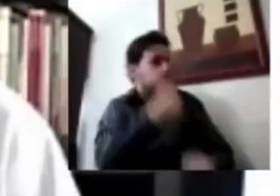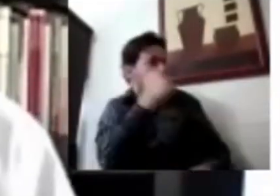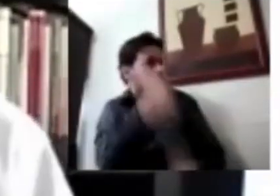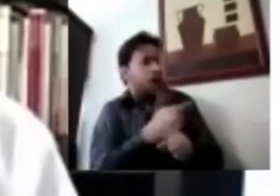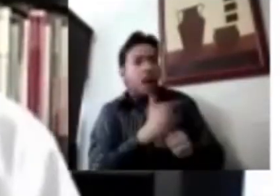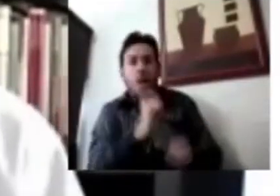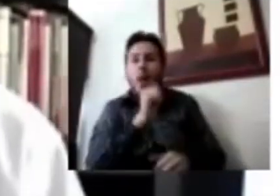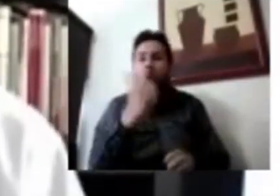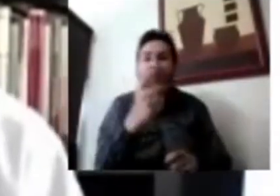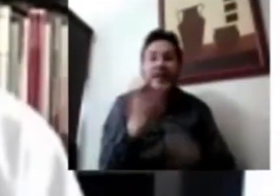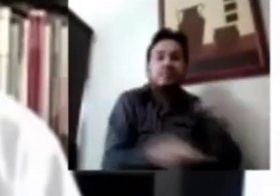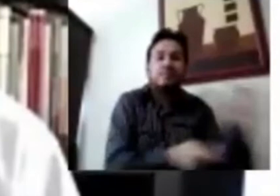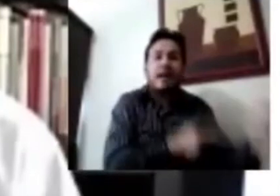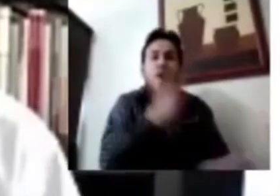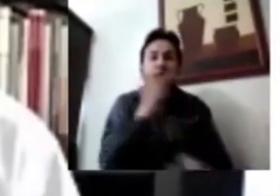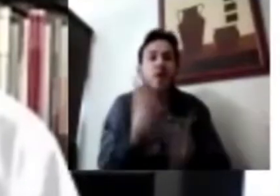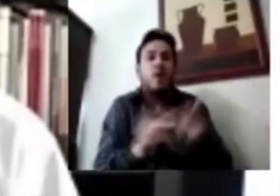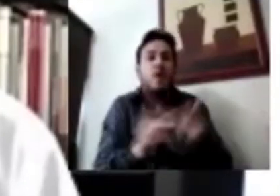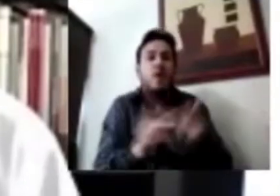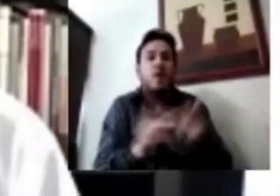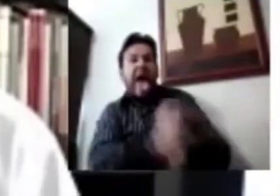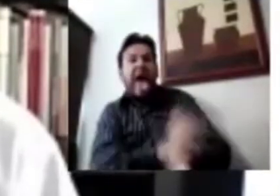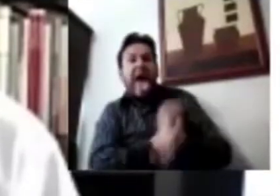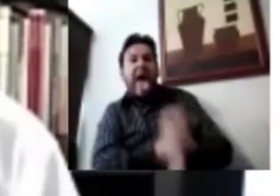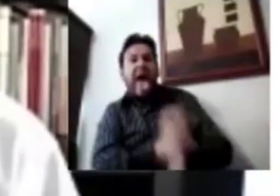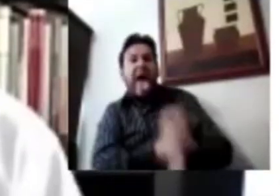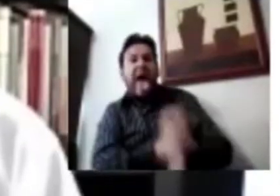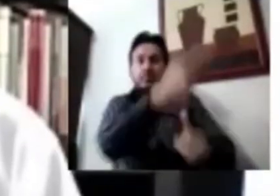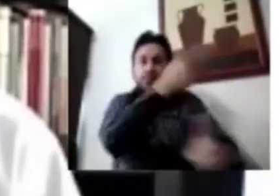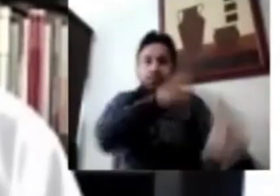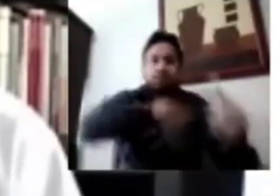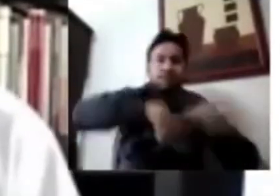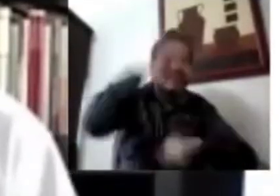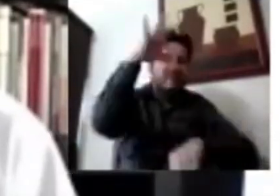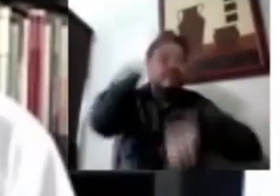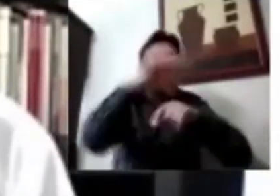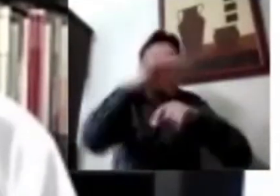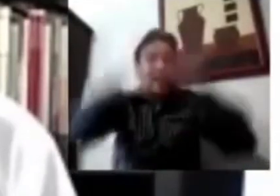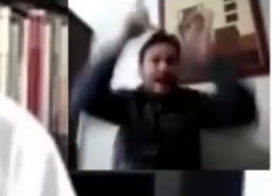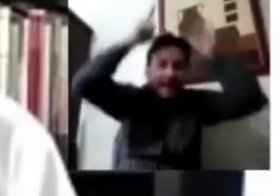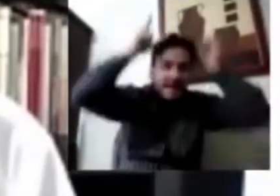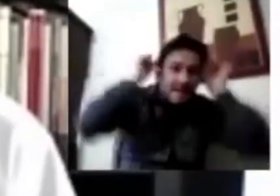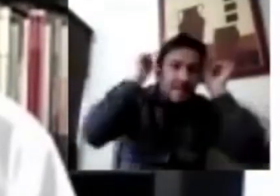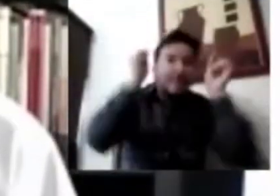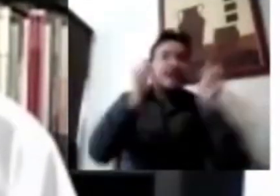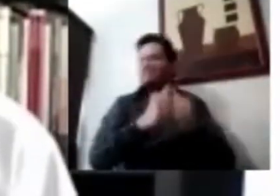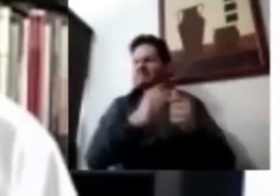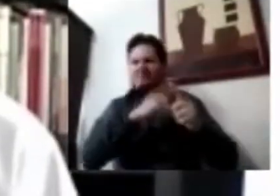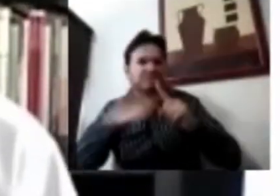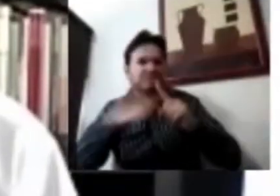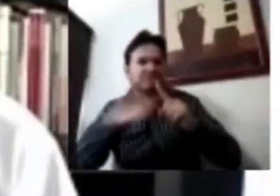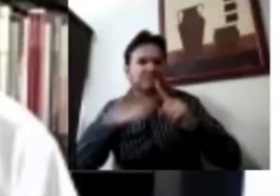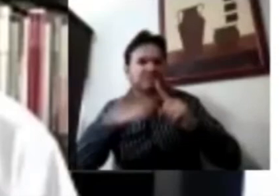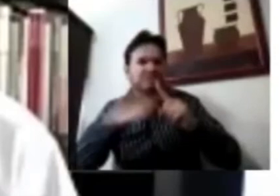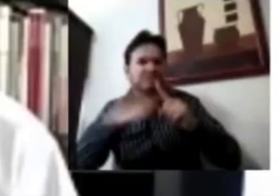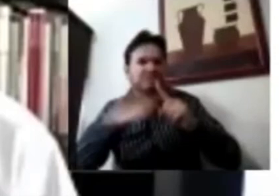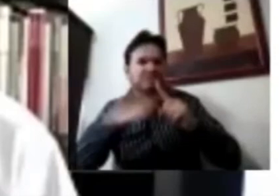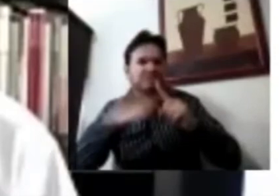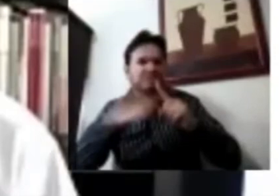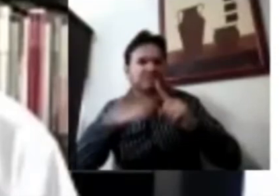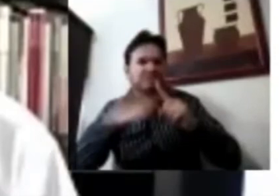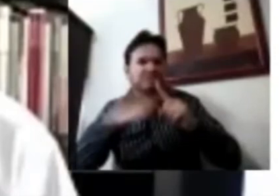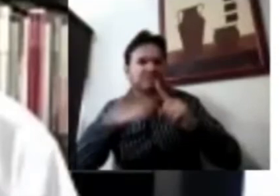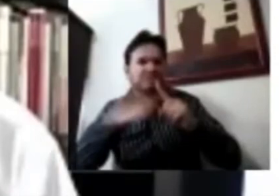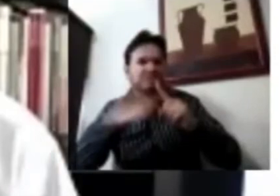percepción de discriminación hacia el personal médico y en particular hacia los contagiados. Me parece que esto es